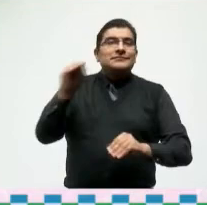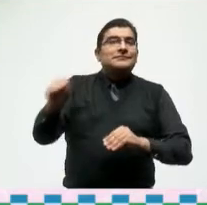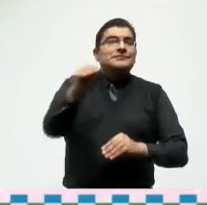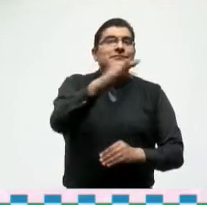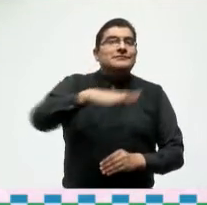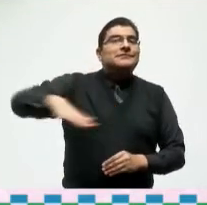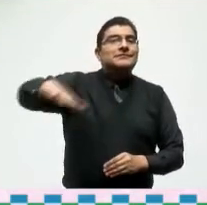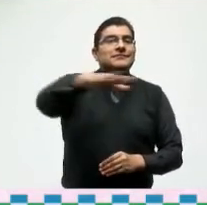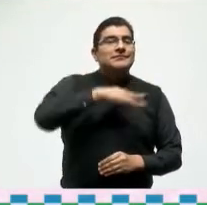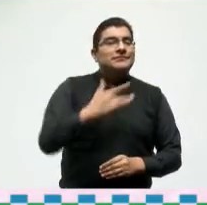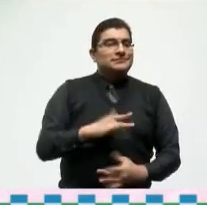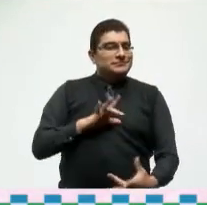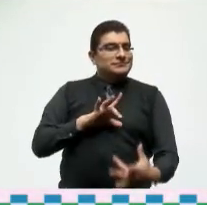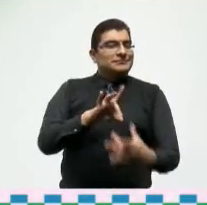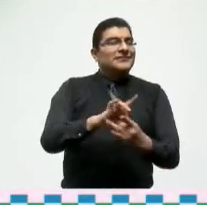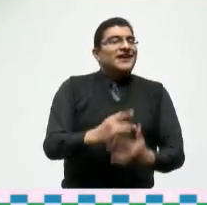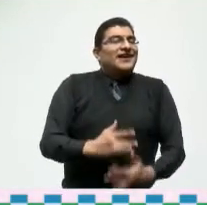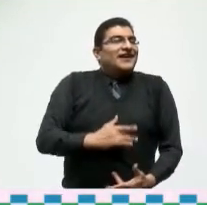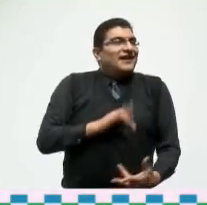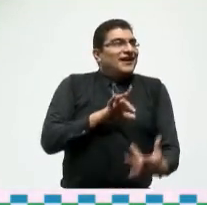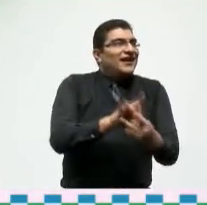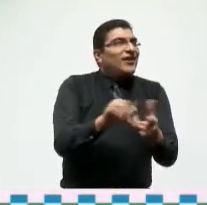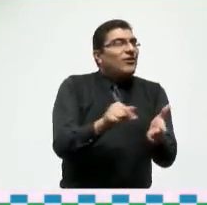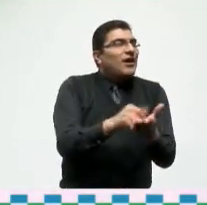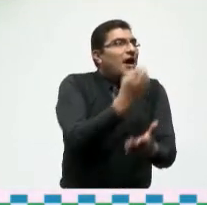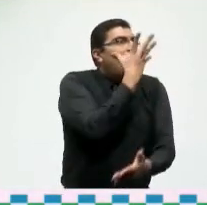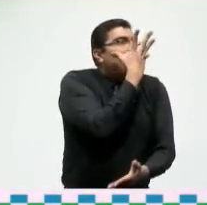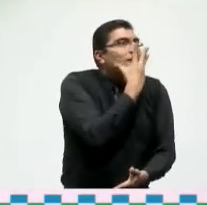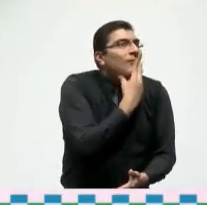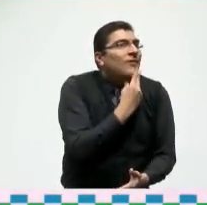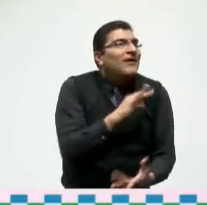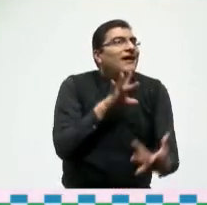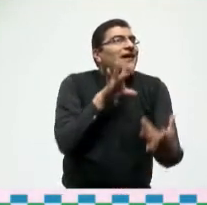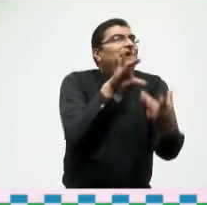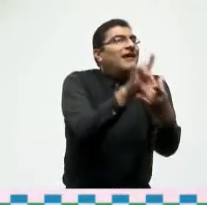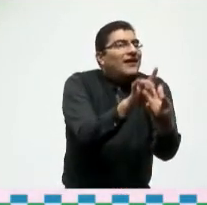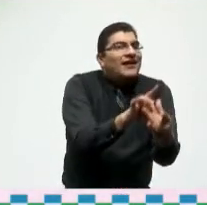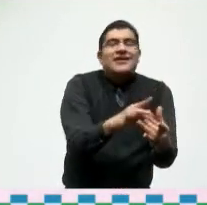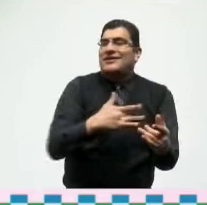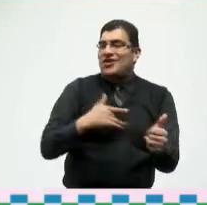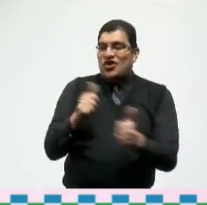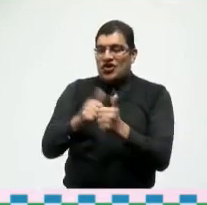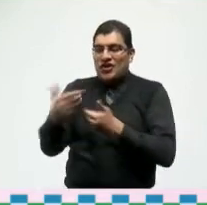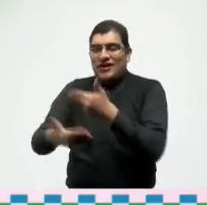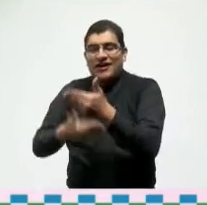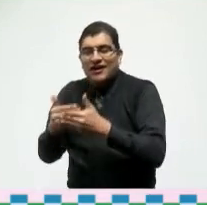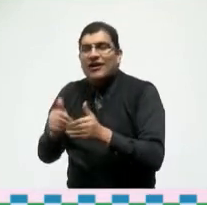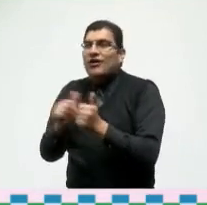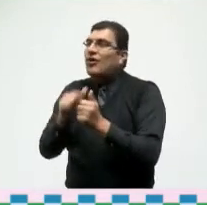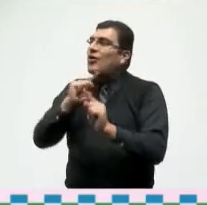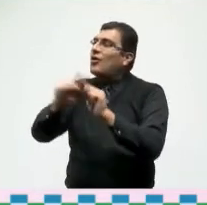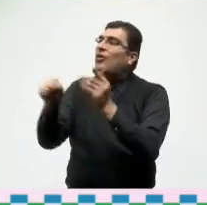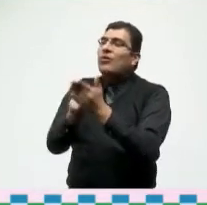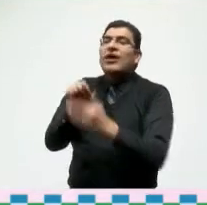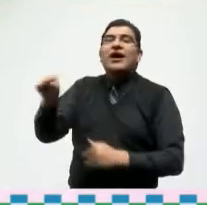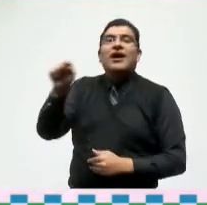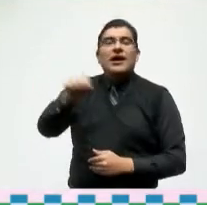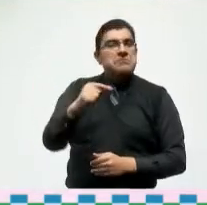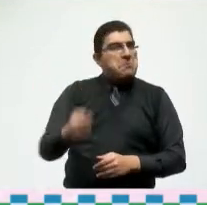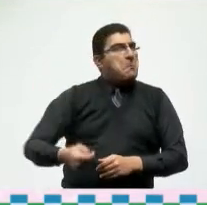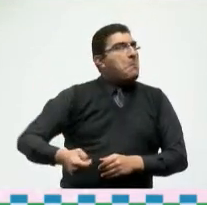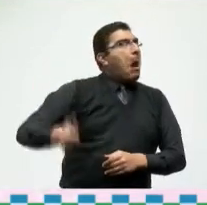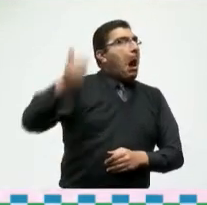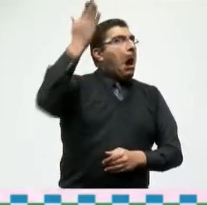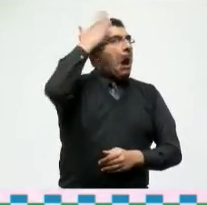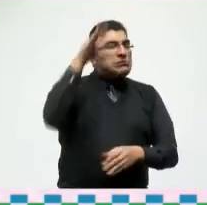armonice el encanto original del lugar con los servicios a fin de contar con destinos de primer